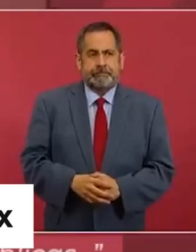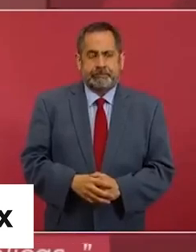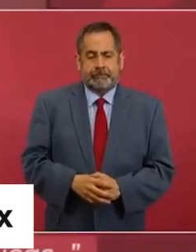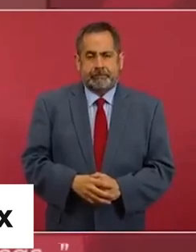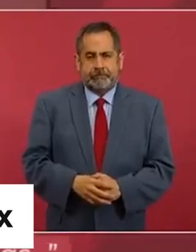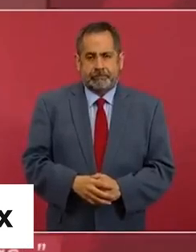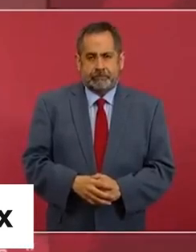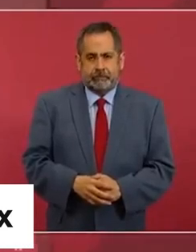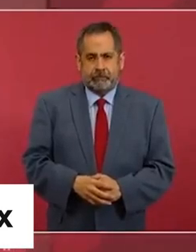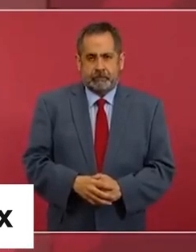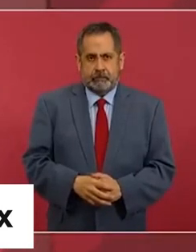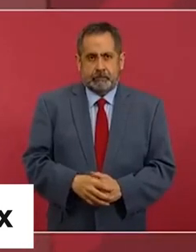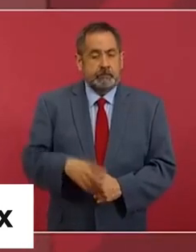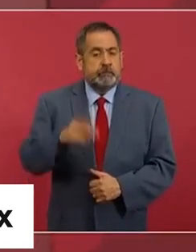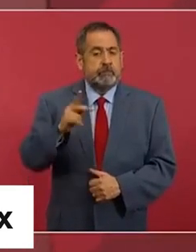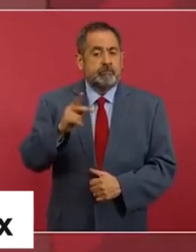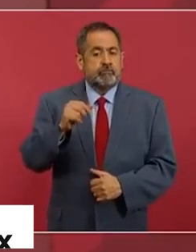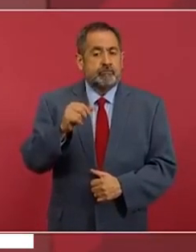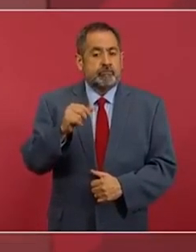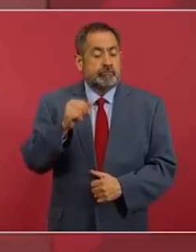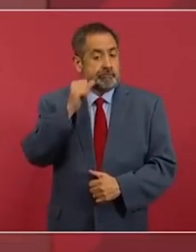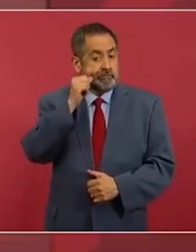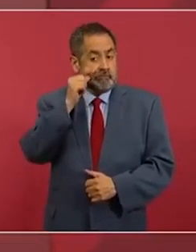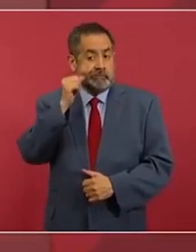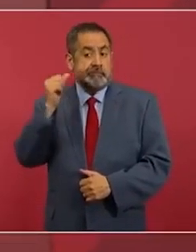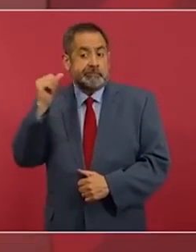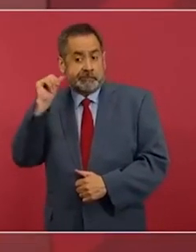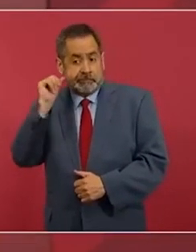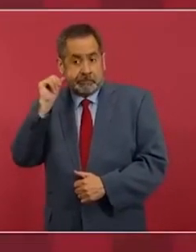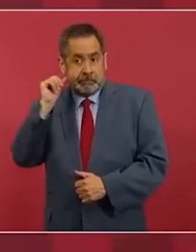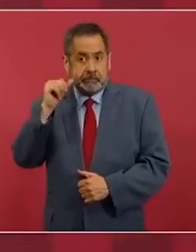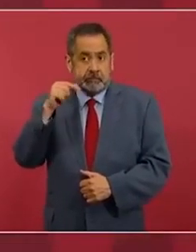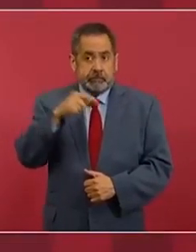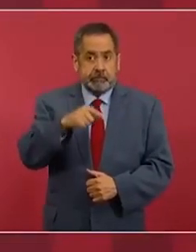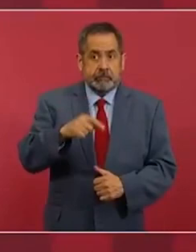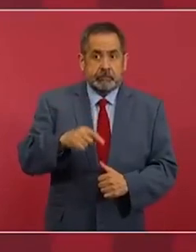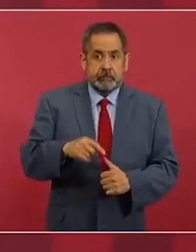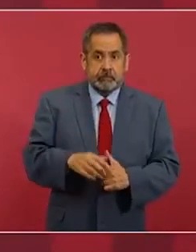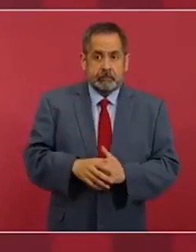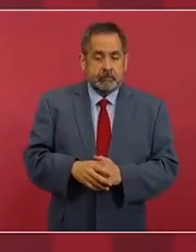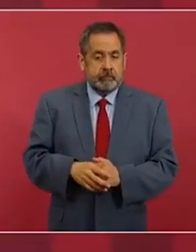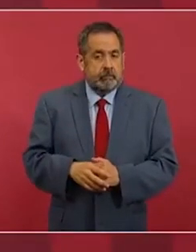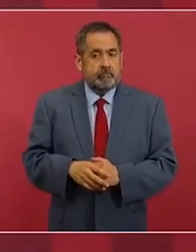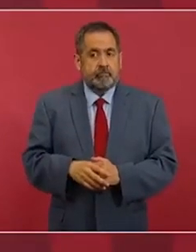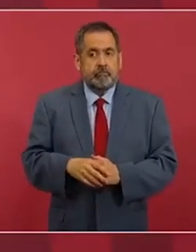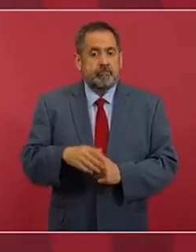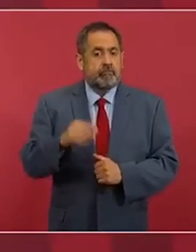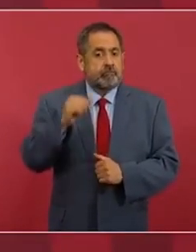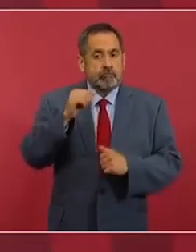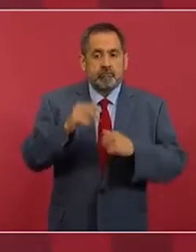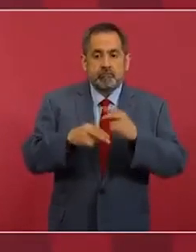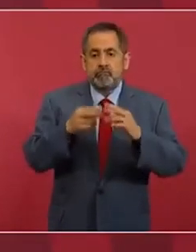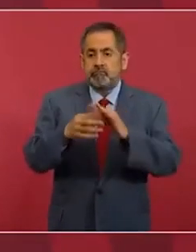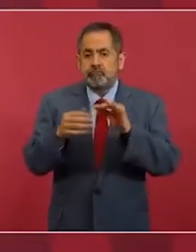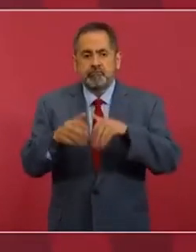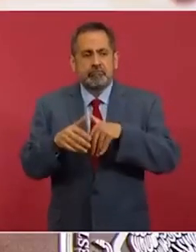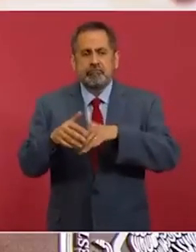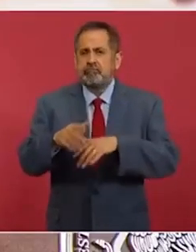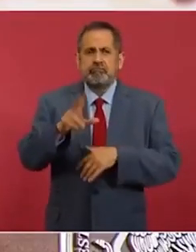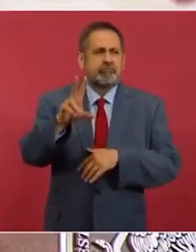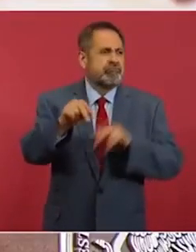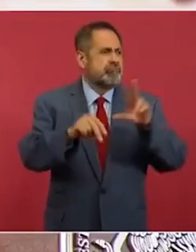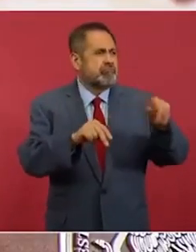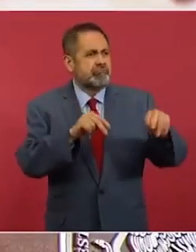pero ayer salieron a decir que no se participara y